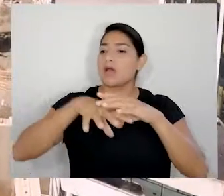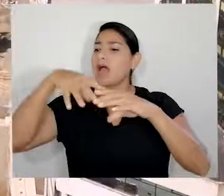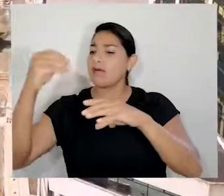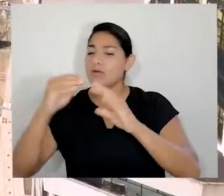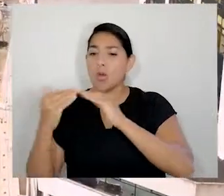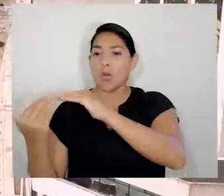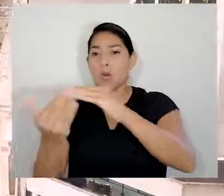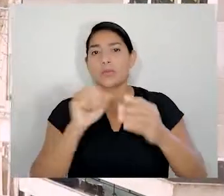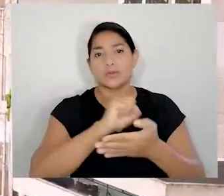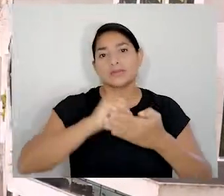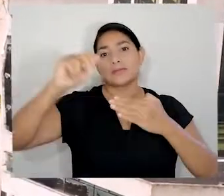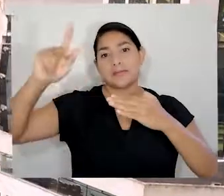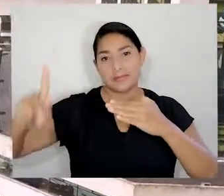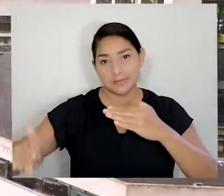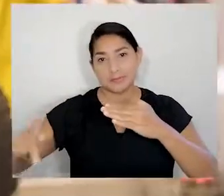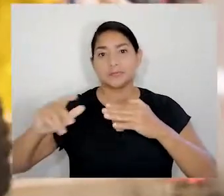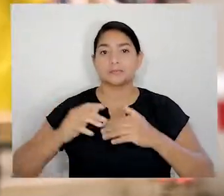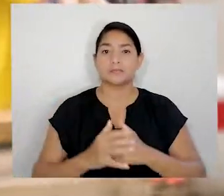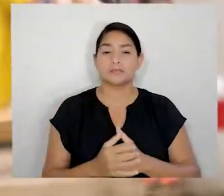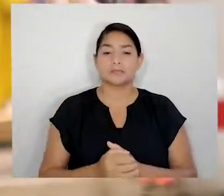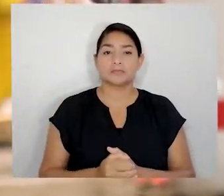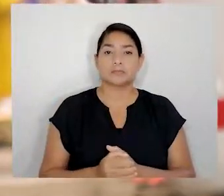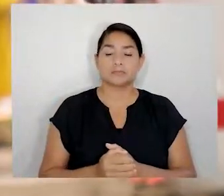también a nivel externo en la comunidad de Montesioca.